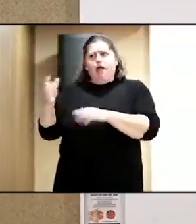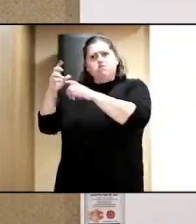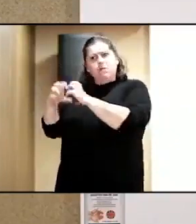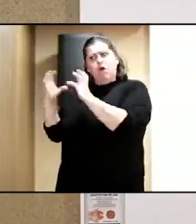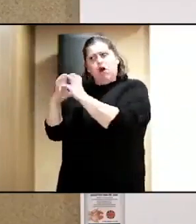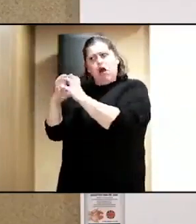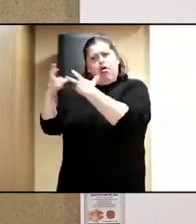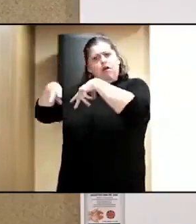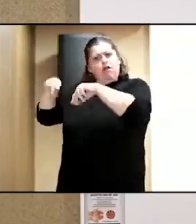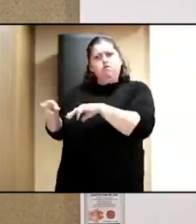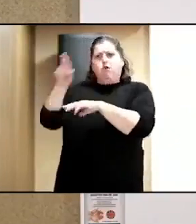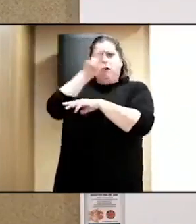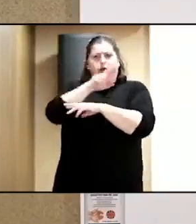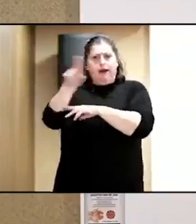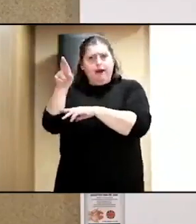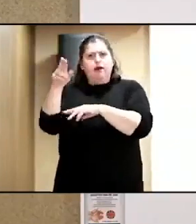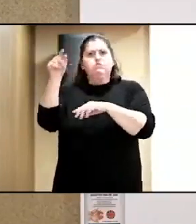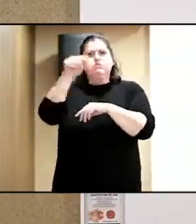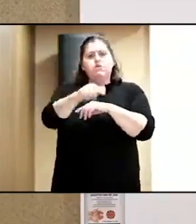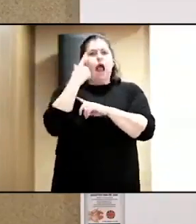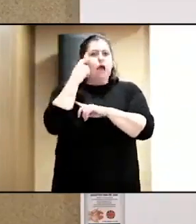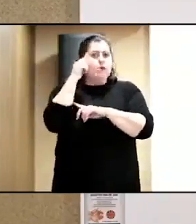en Almería, como no podía ser de otra forma.